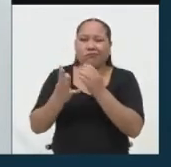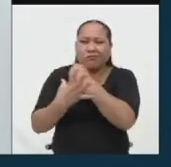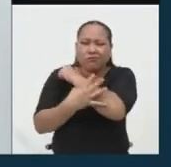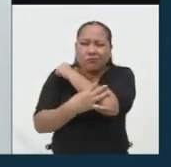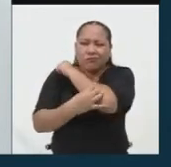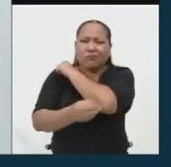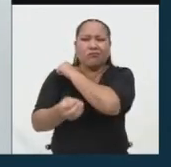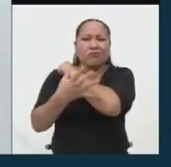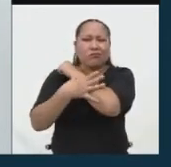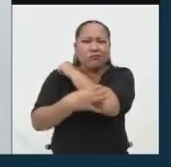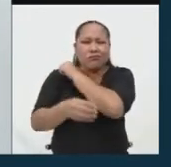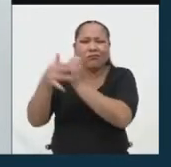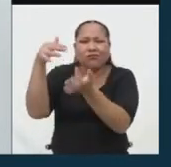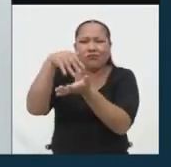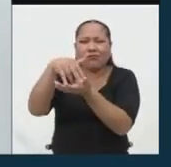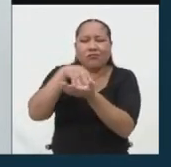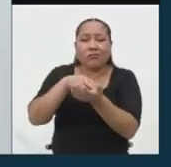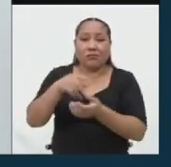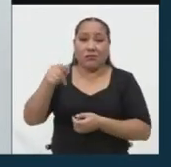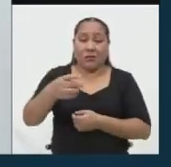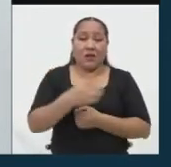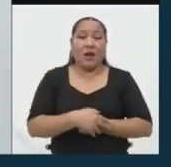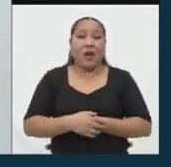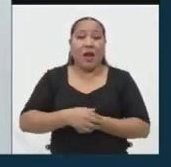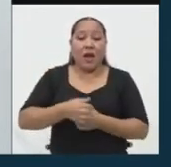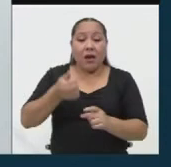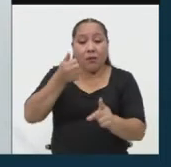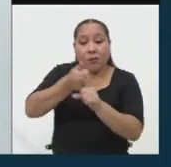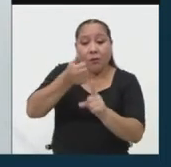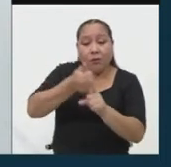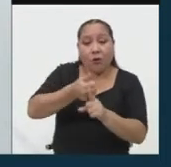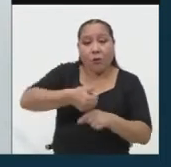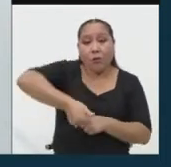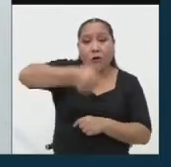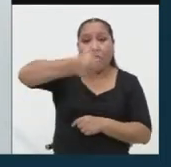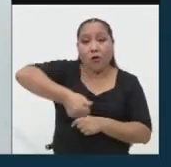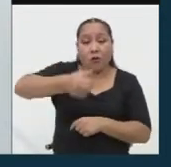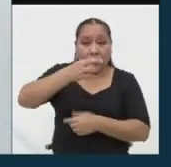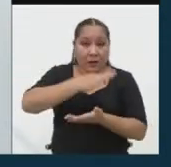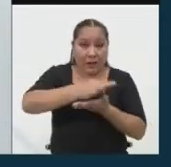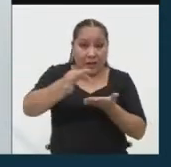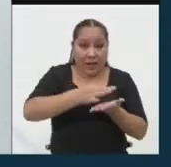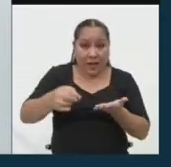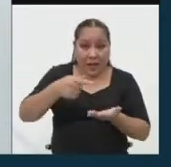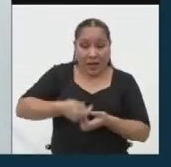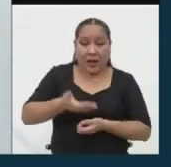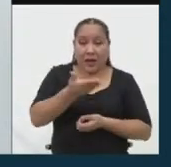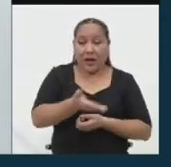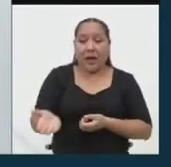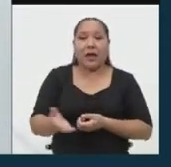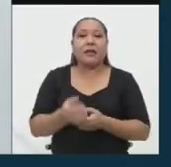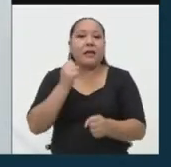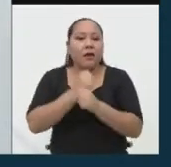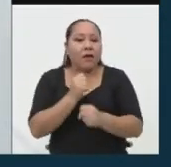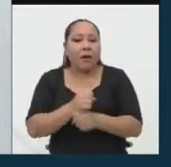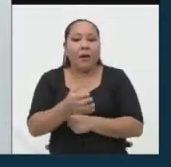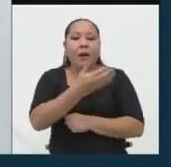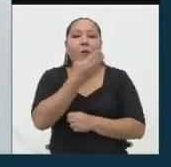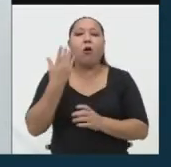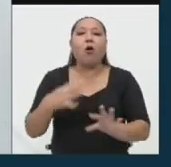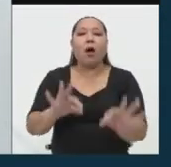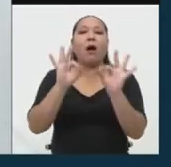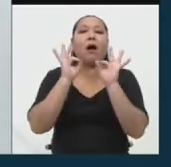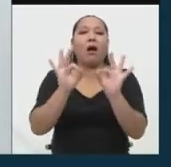Entonces, el gobierno local tiene que comprometerse a trabajar para que tengan una mejor calidad de vida todos